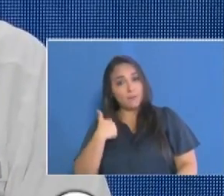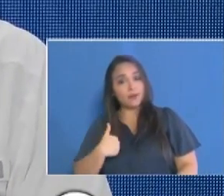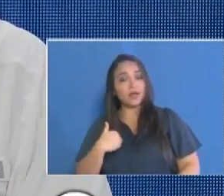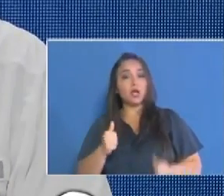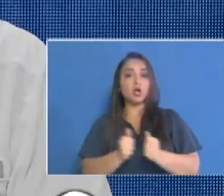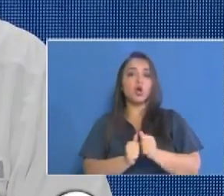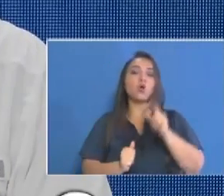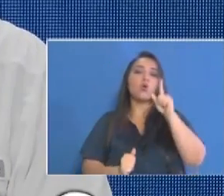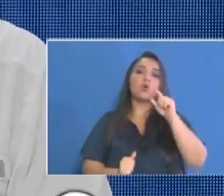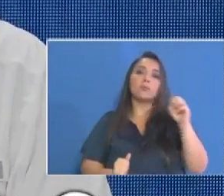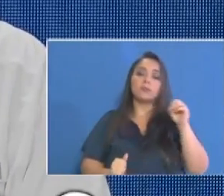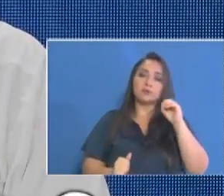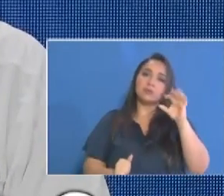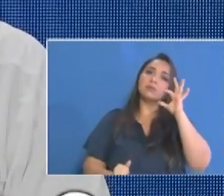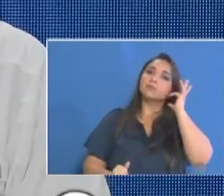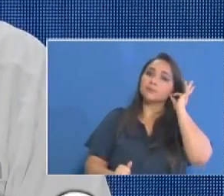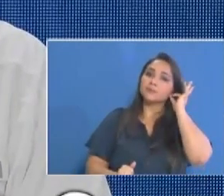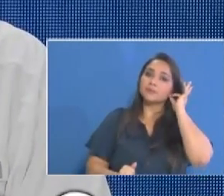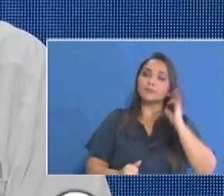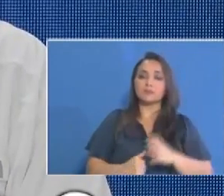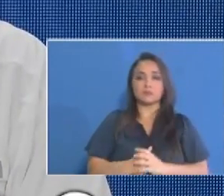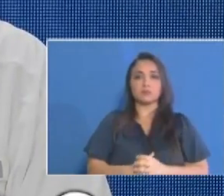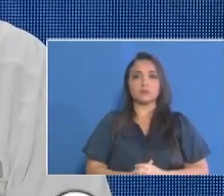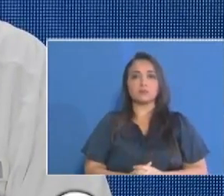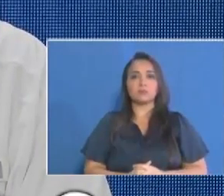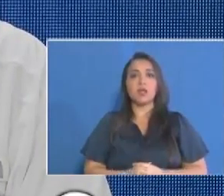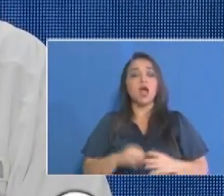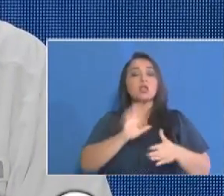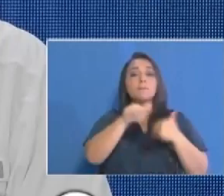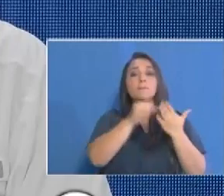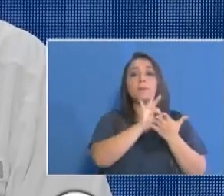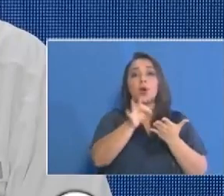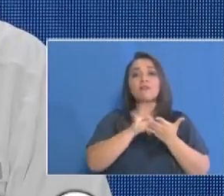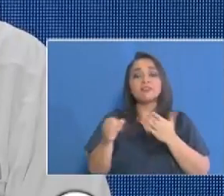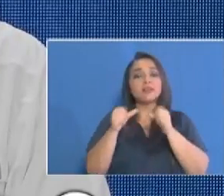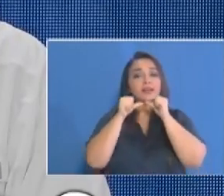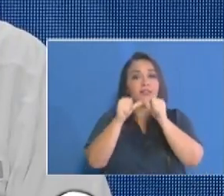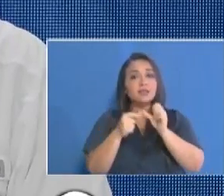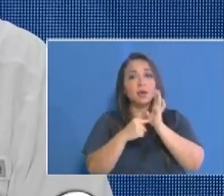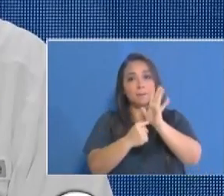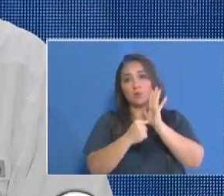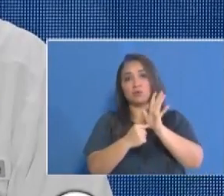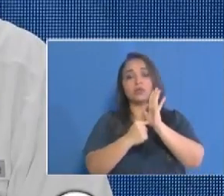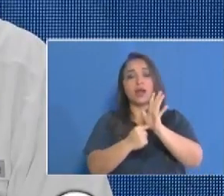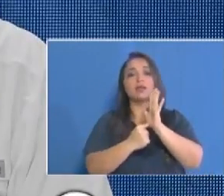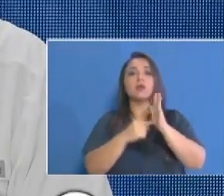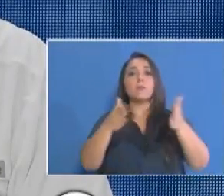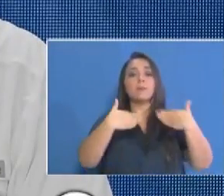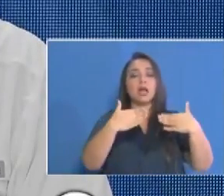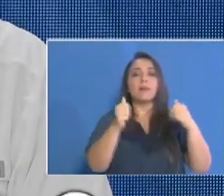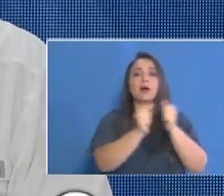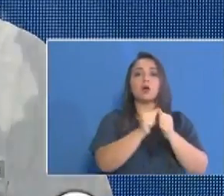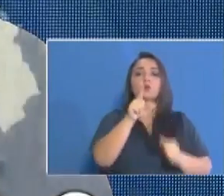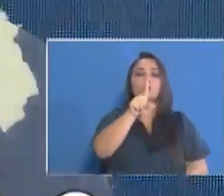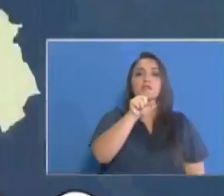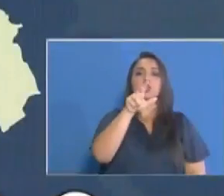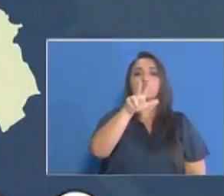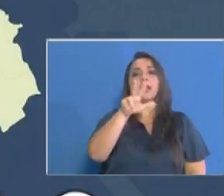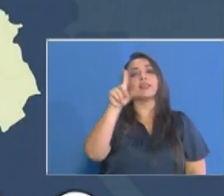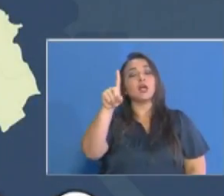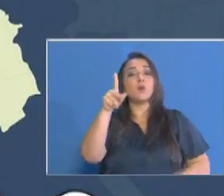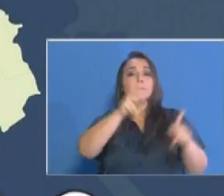una femenina las provincias que siguen marcando son Panamá con 171 personas